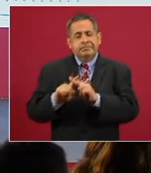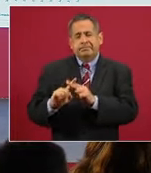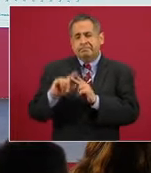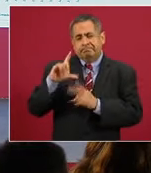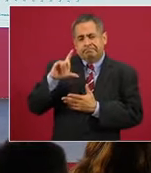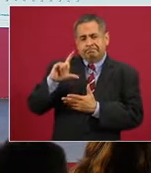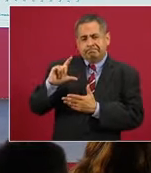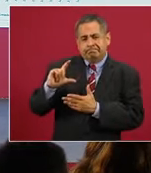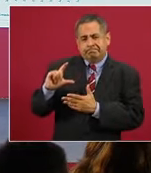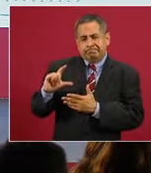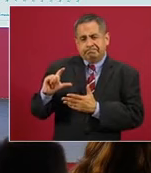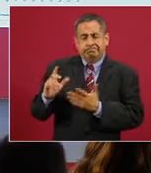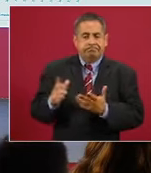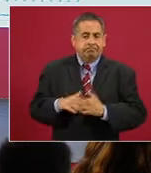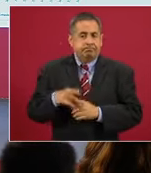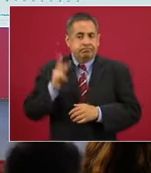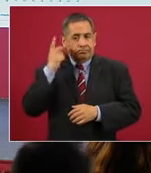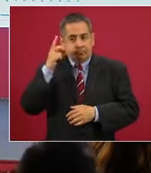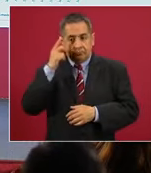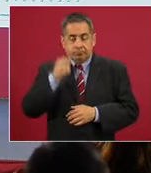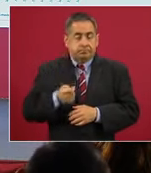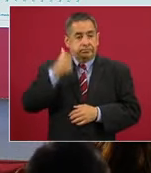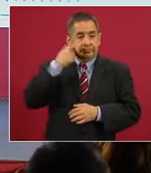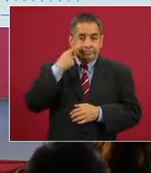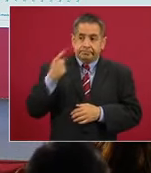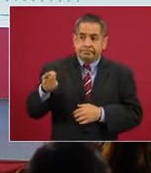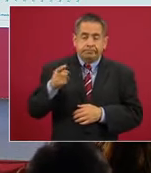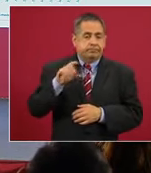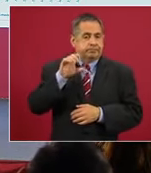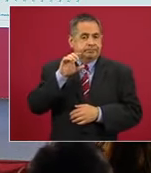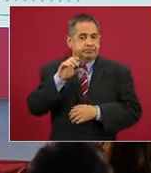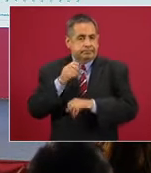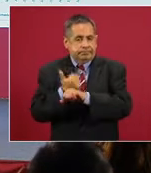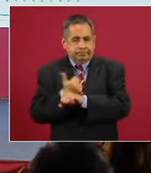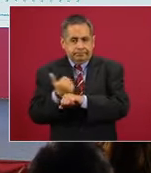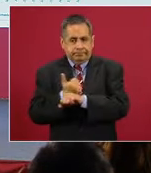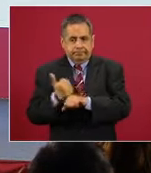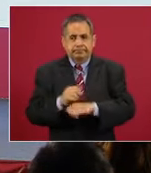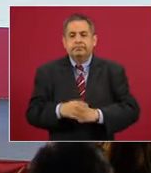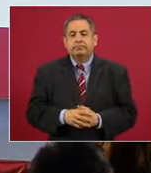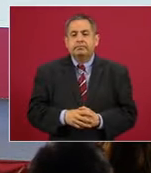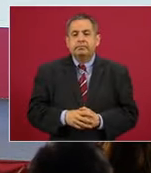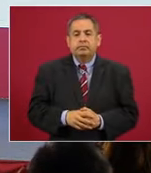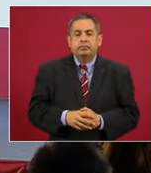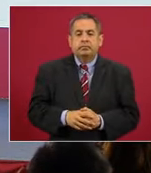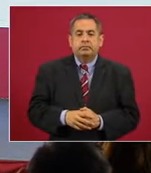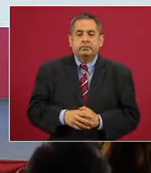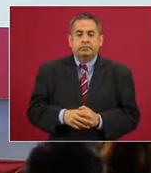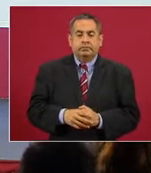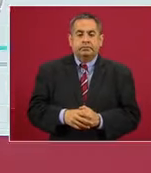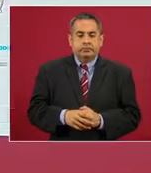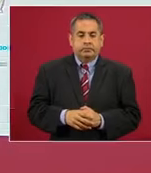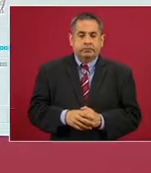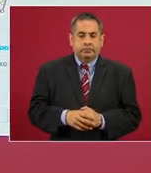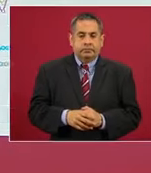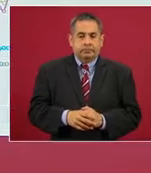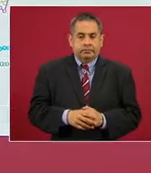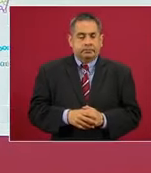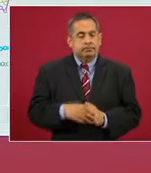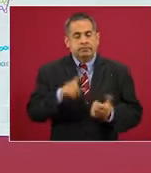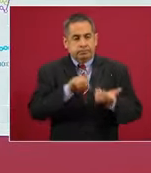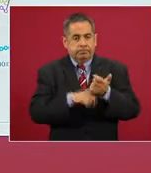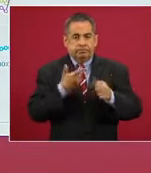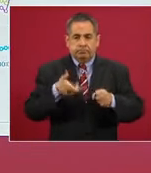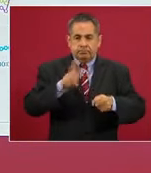redujo, pero ya Durango por primera vez pasa a color amarillo. La siguiente. La tendencia de